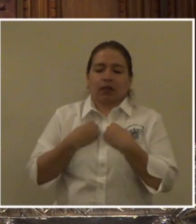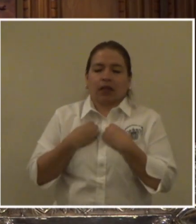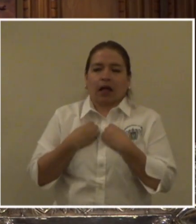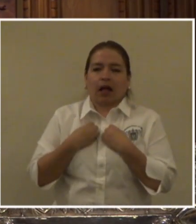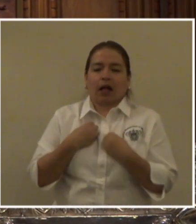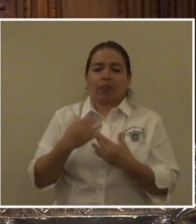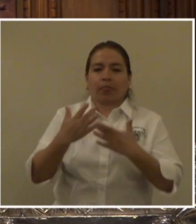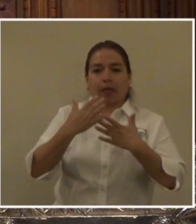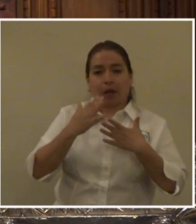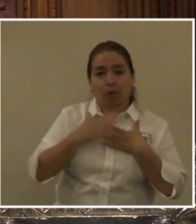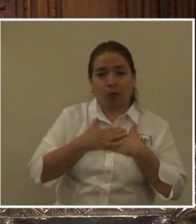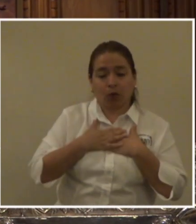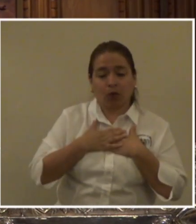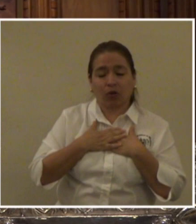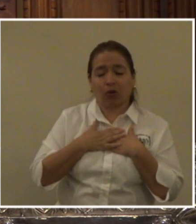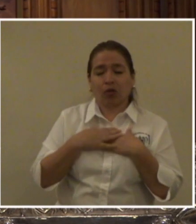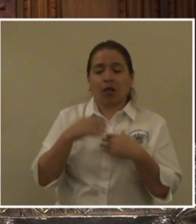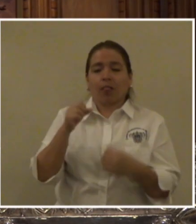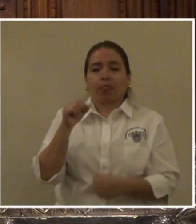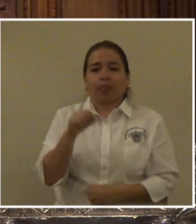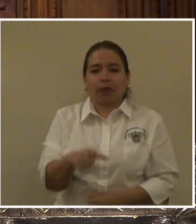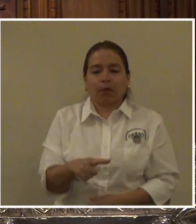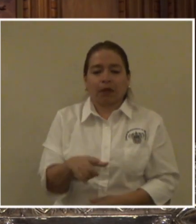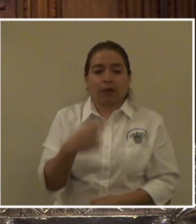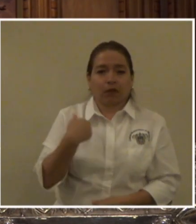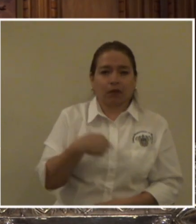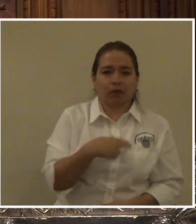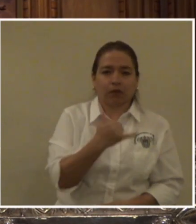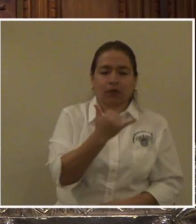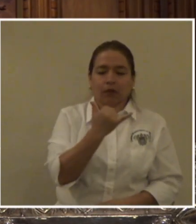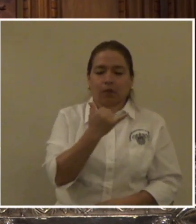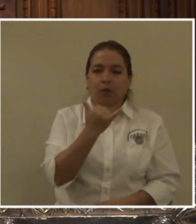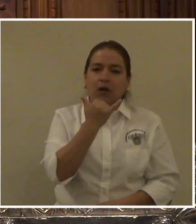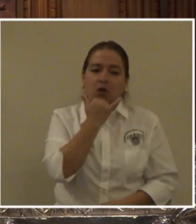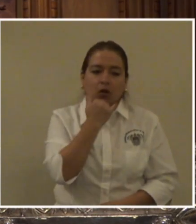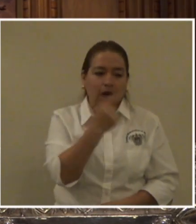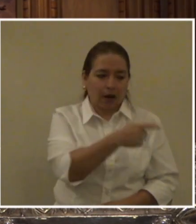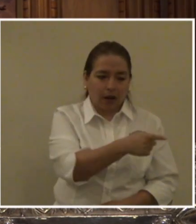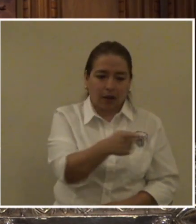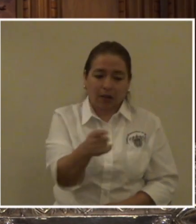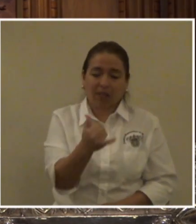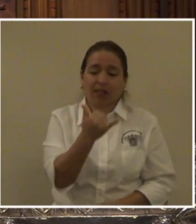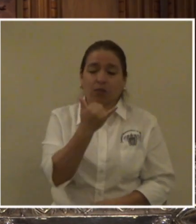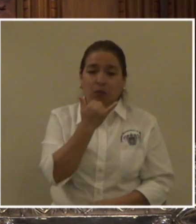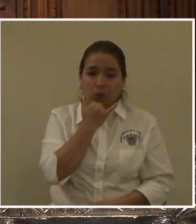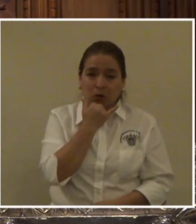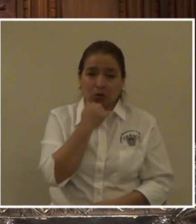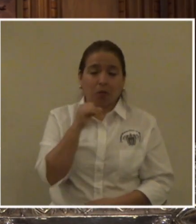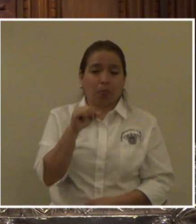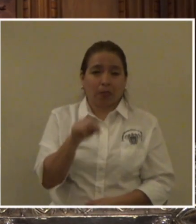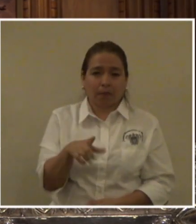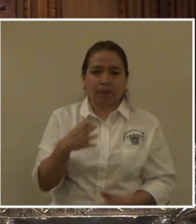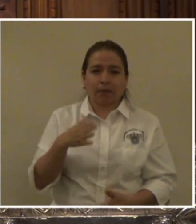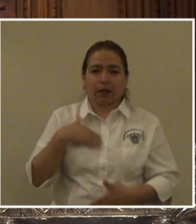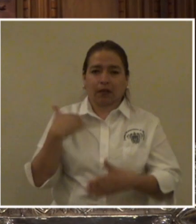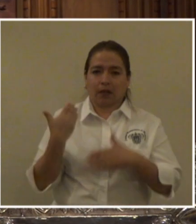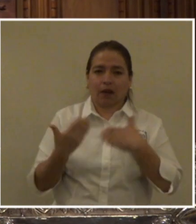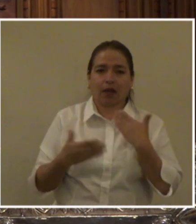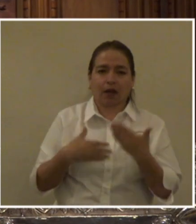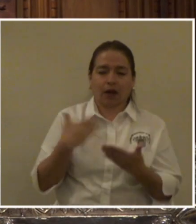tiempo de amor, tiempo de perdón, tiempo de alegría, por eso,